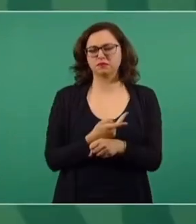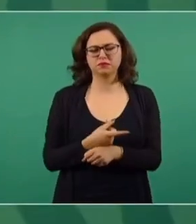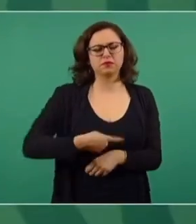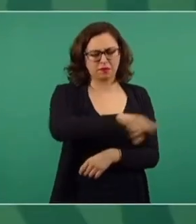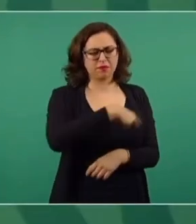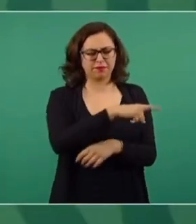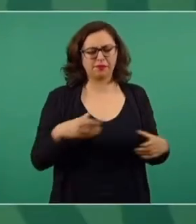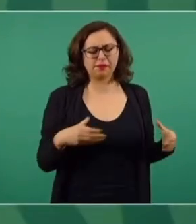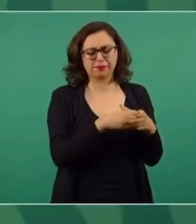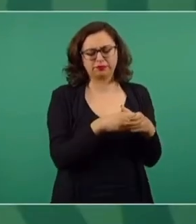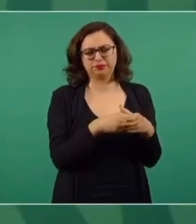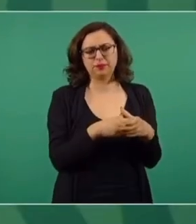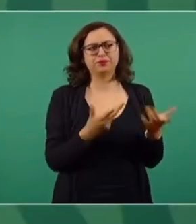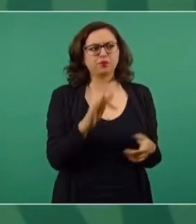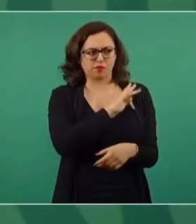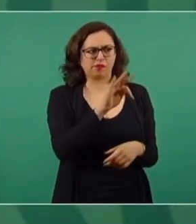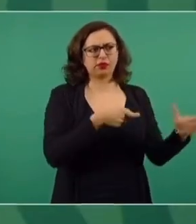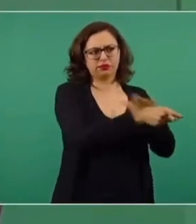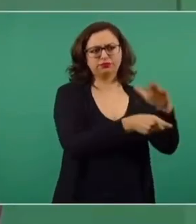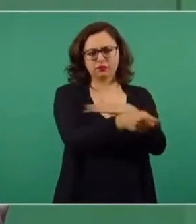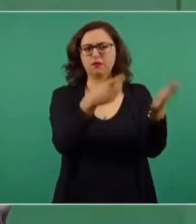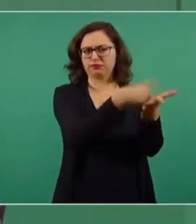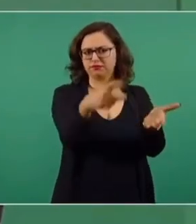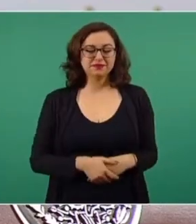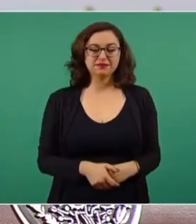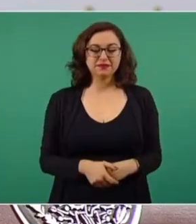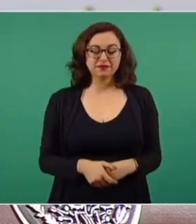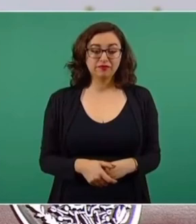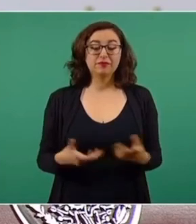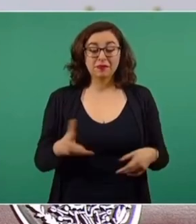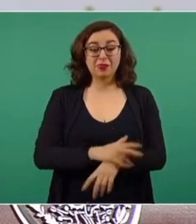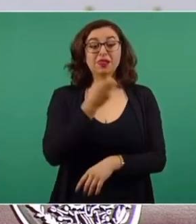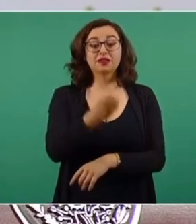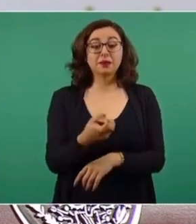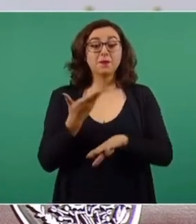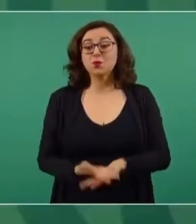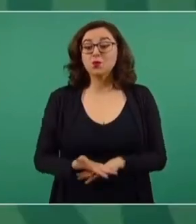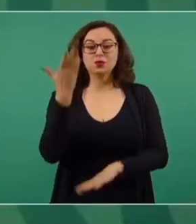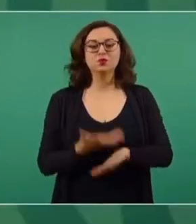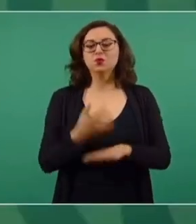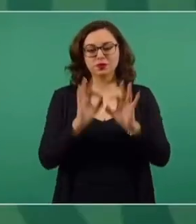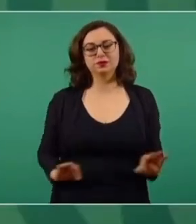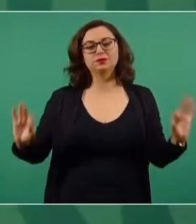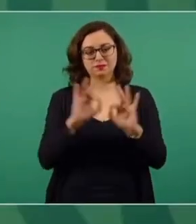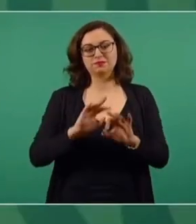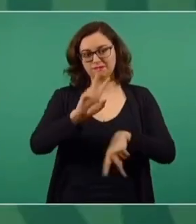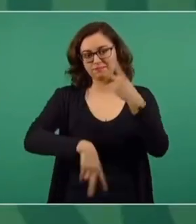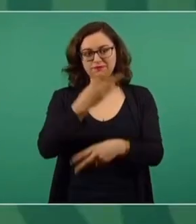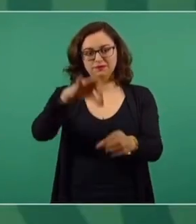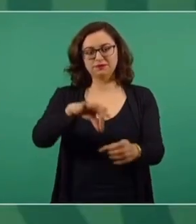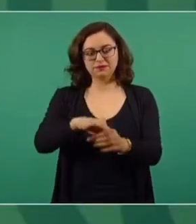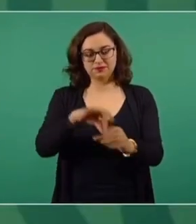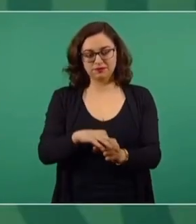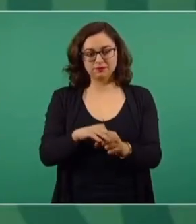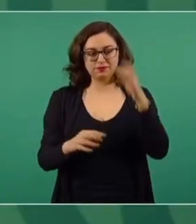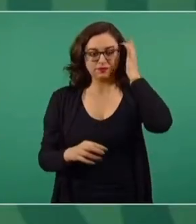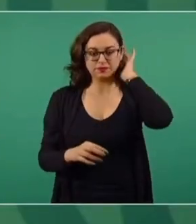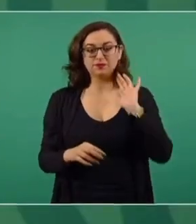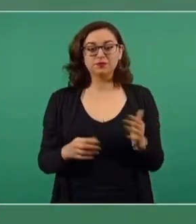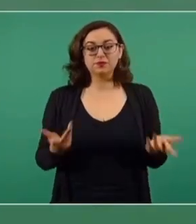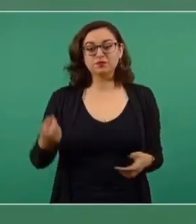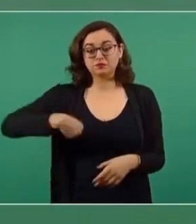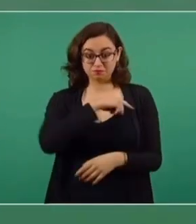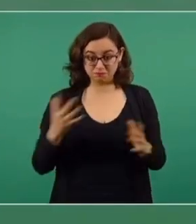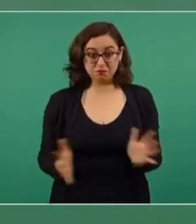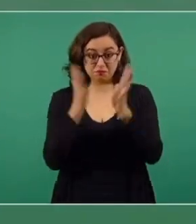una determinada cantidad de votos. Entonces, por eso es importante ir a votar, que no